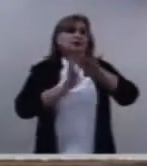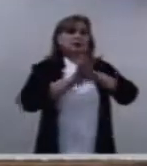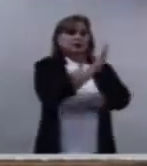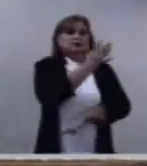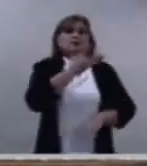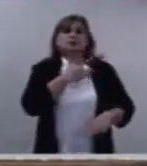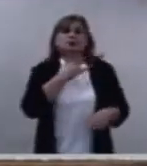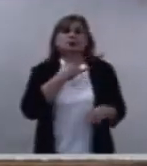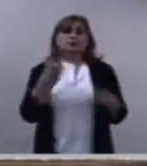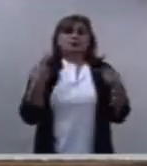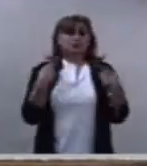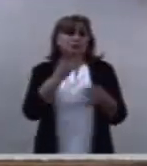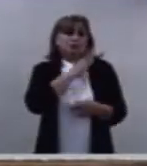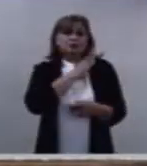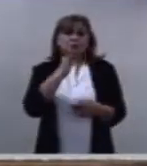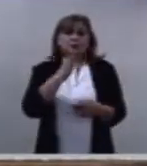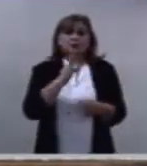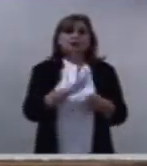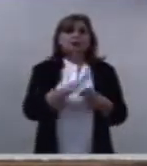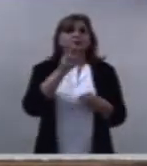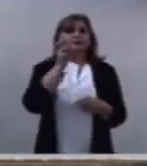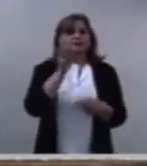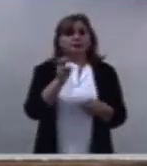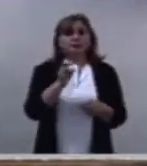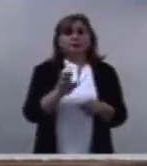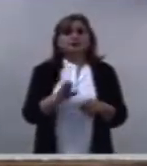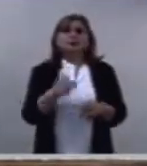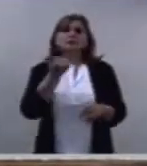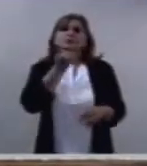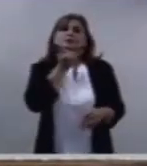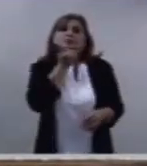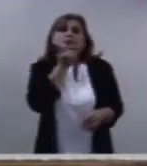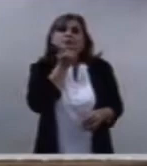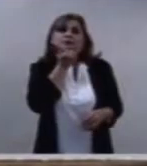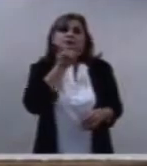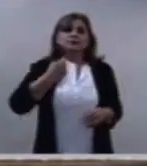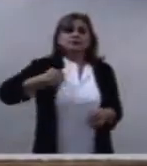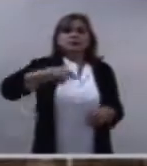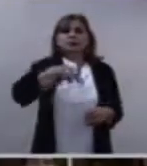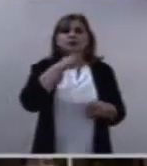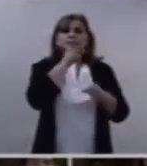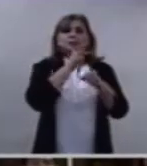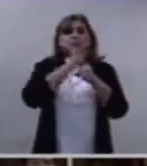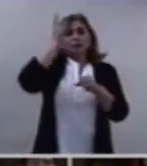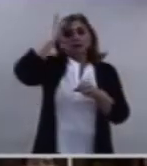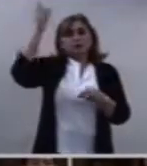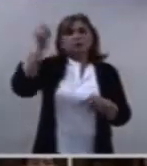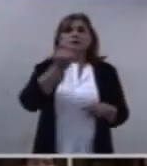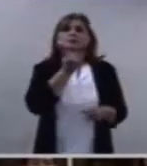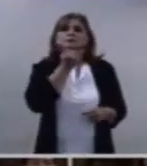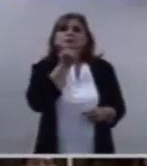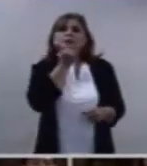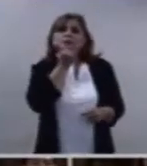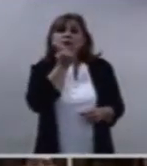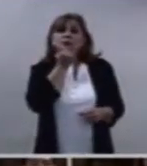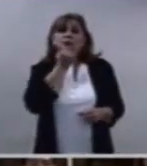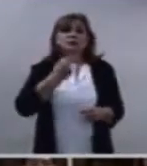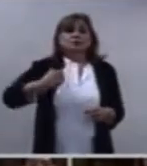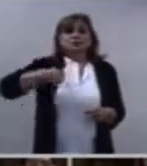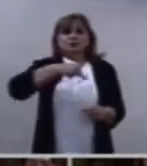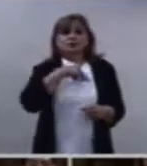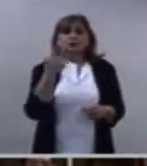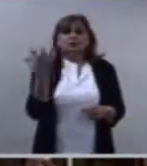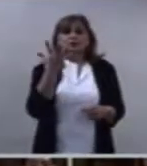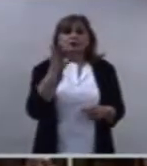por eso cuando pedimos perdón a Dios le pedimos perdón de lo que hacemos